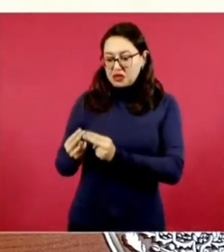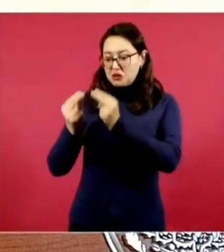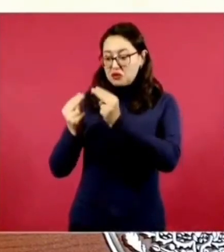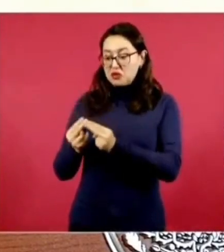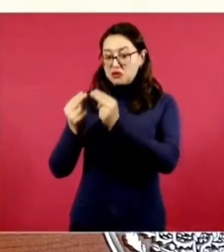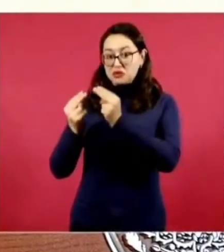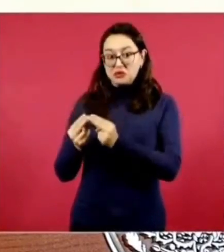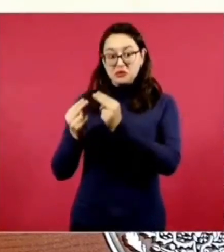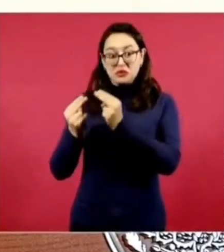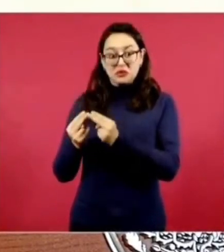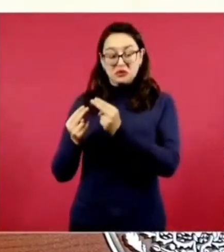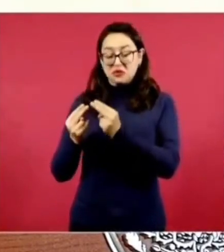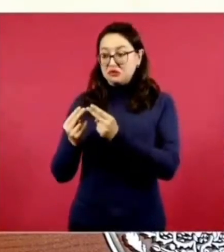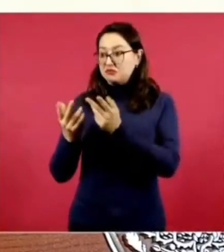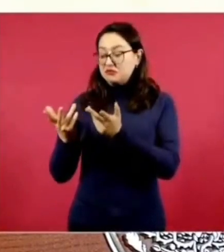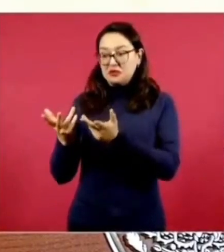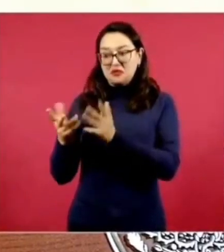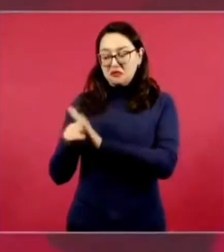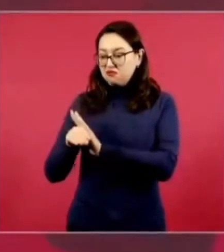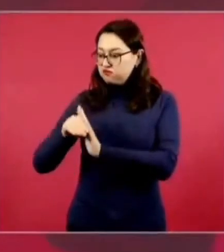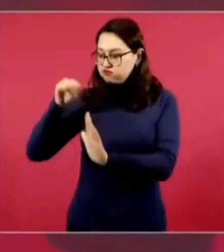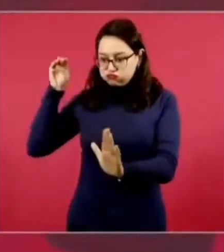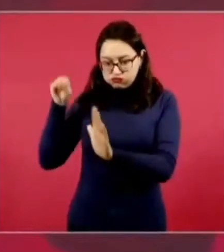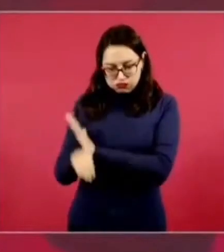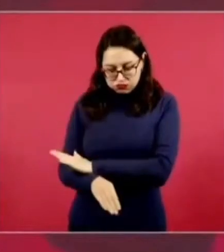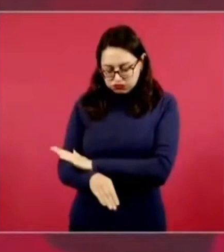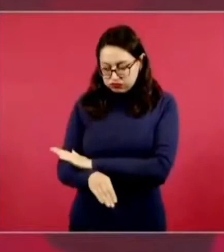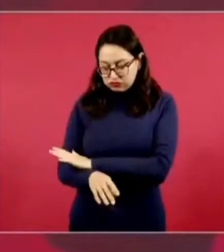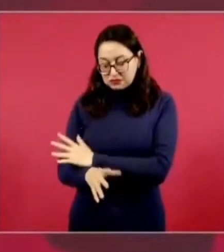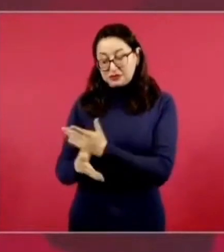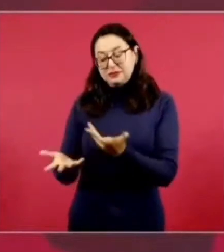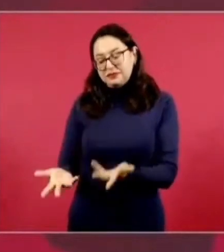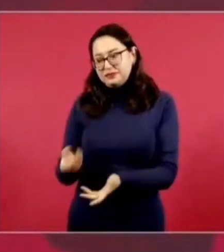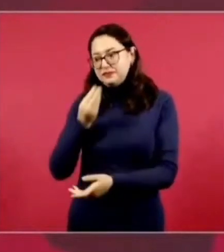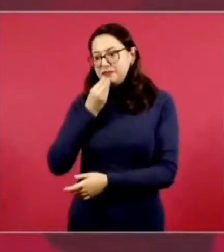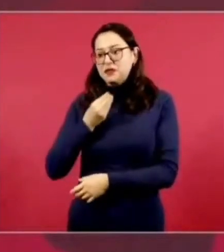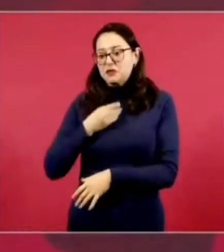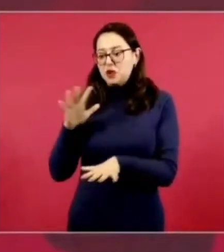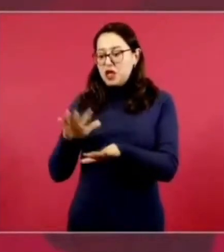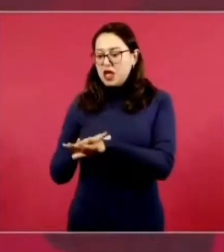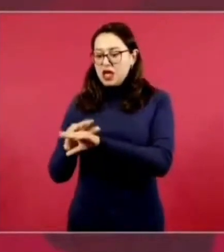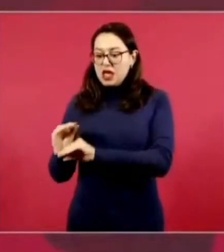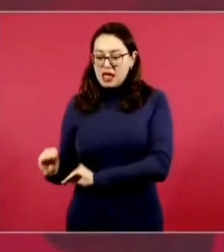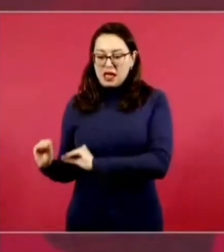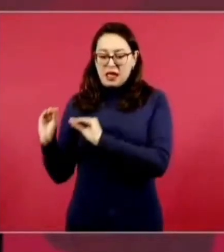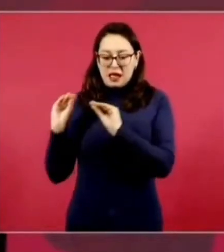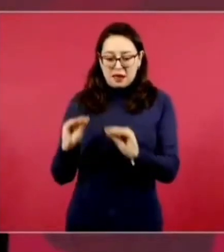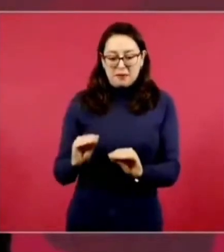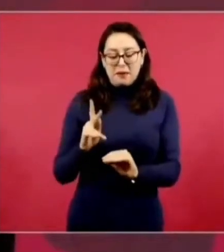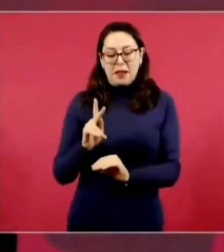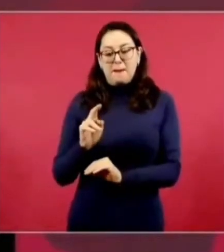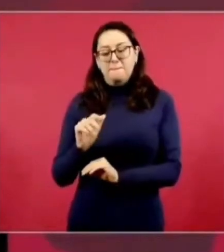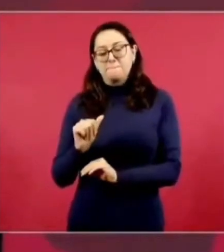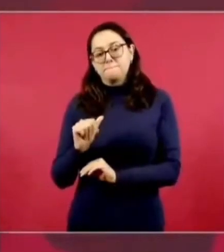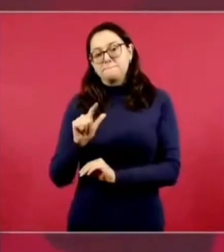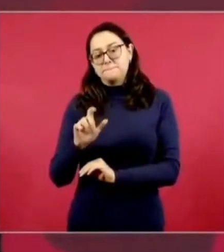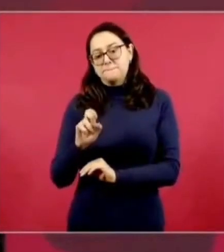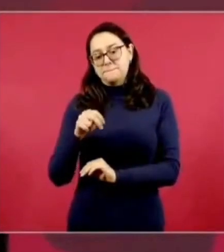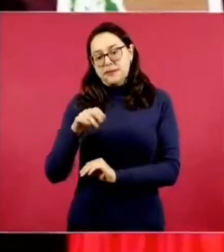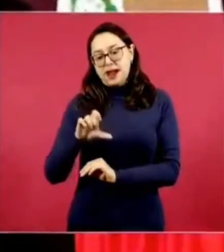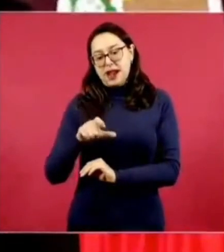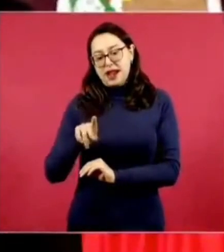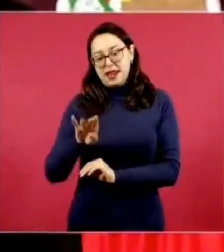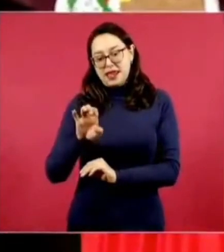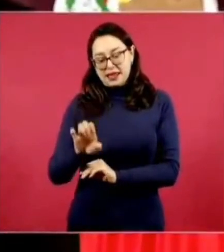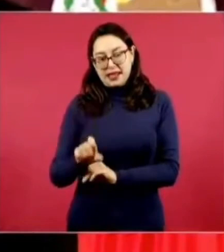empezaron de nuevo en Palenque por eso también yo le tengo mucho cariño a Palenque en estación